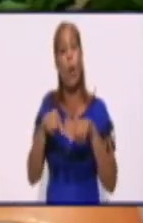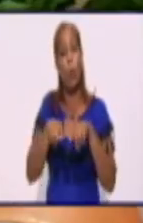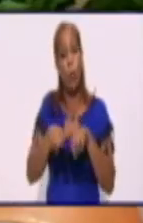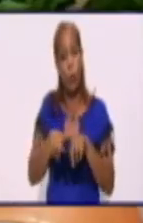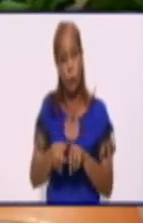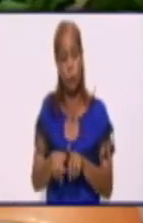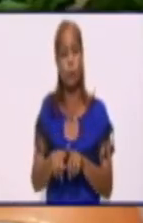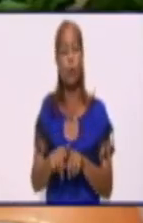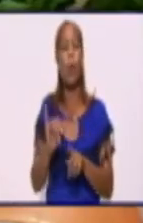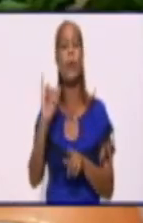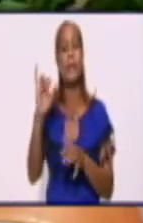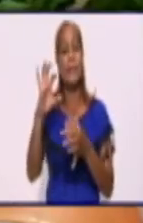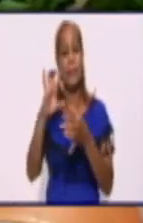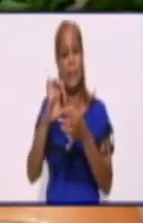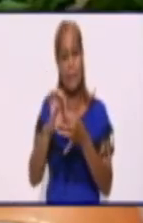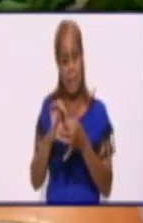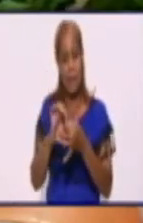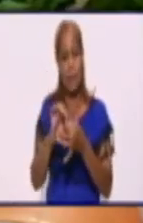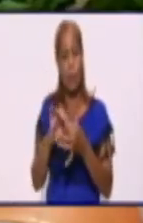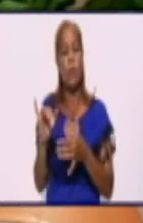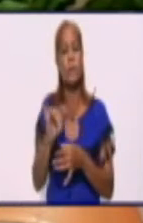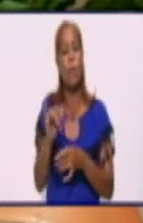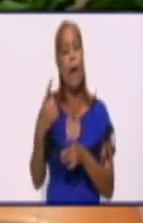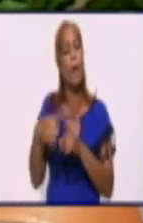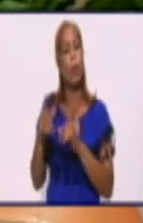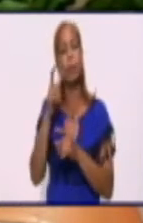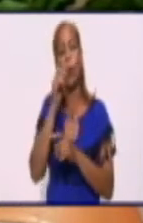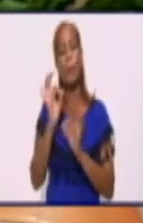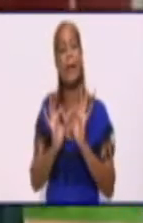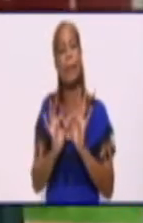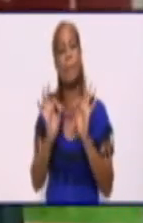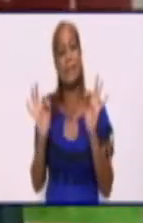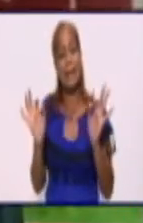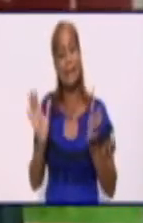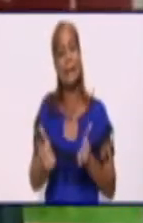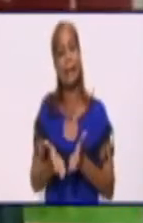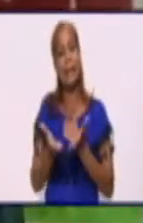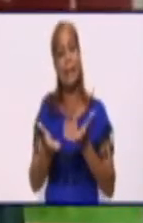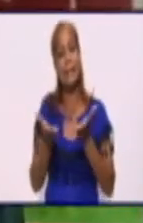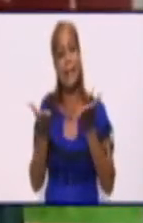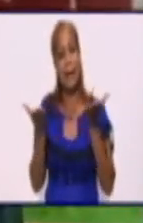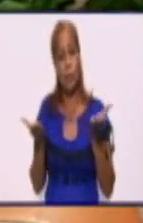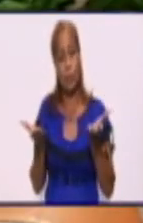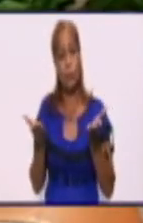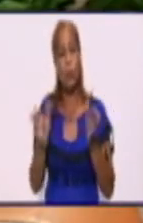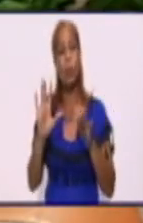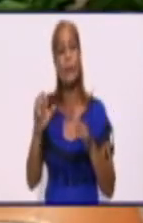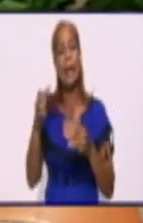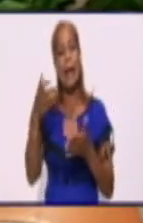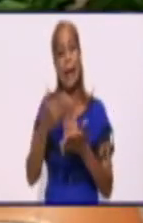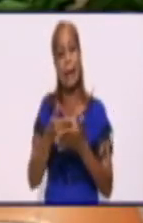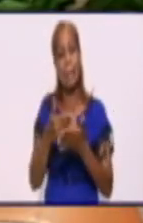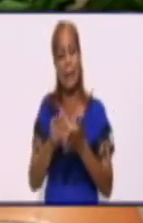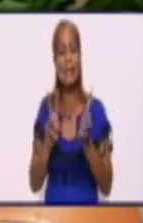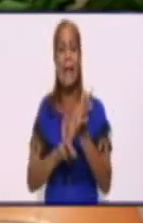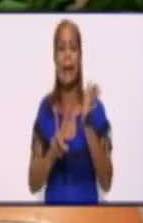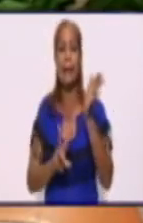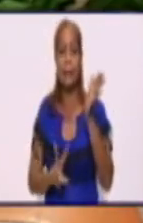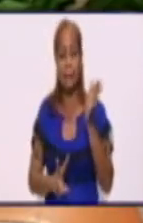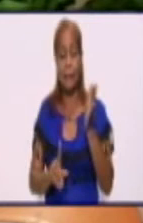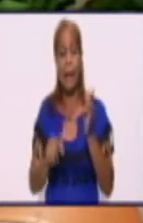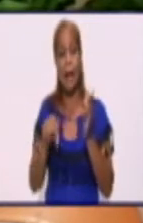ingeniero Daniel Solís Prada, especialista de desarrollo de la empresa eléctrica en nuestro